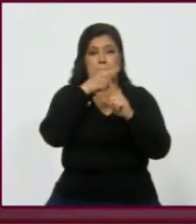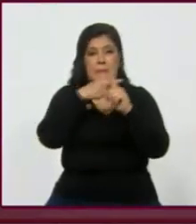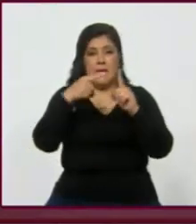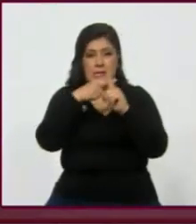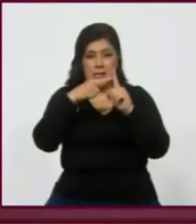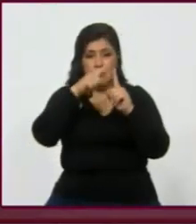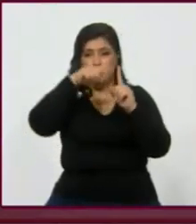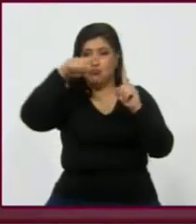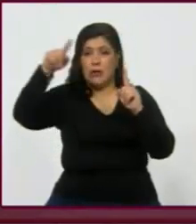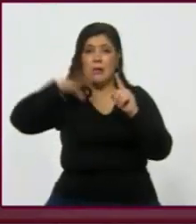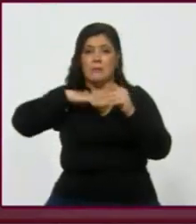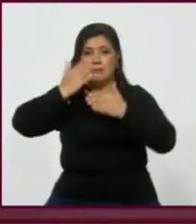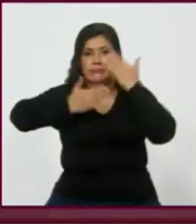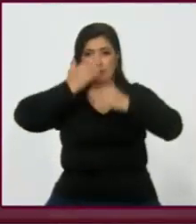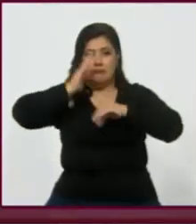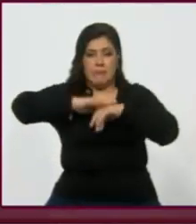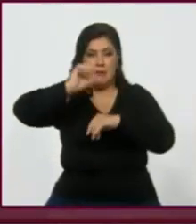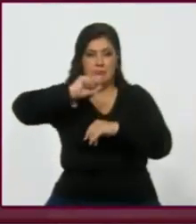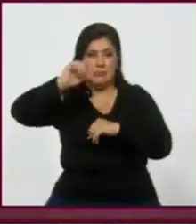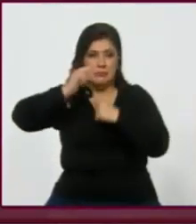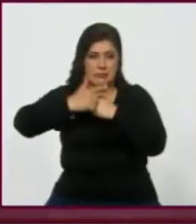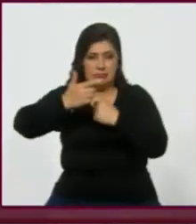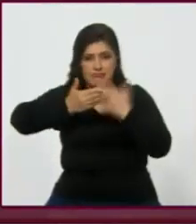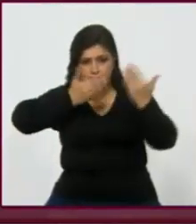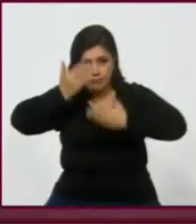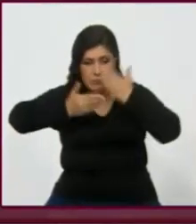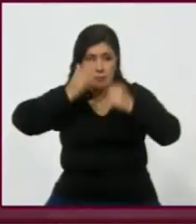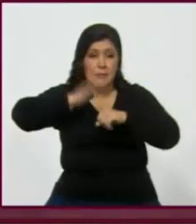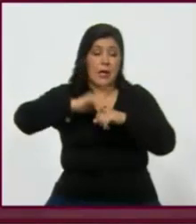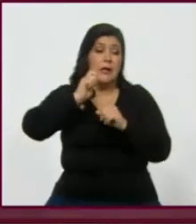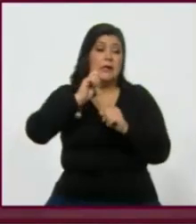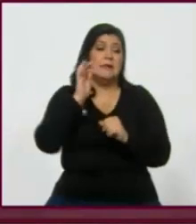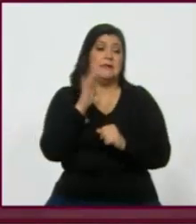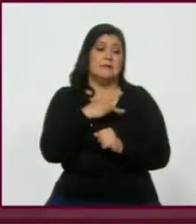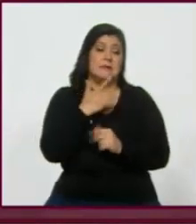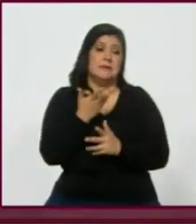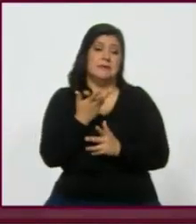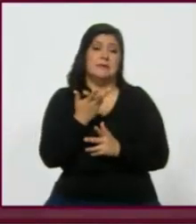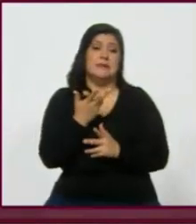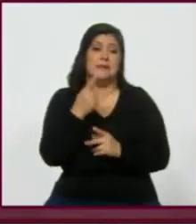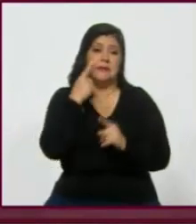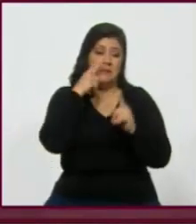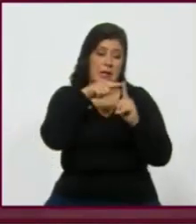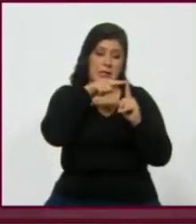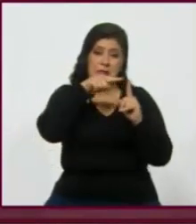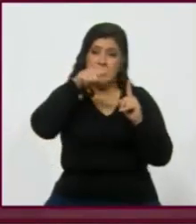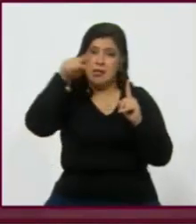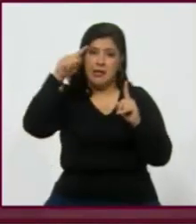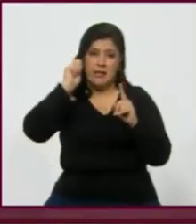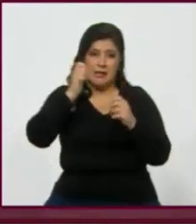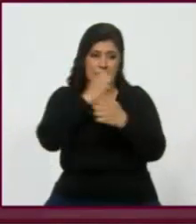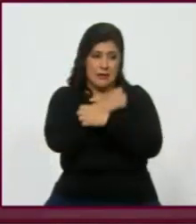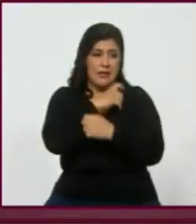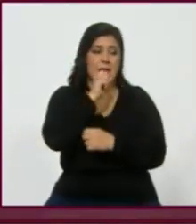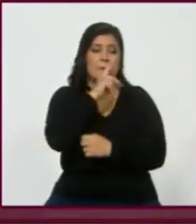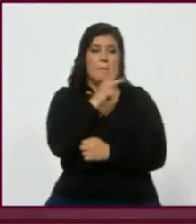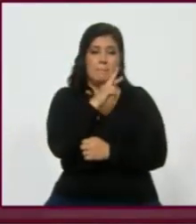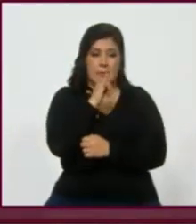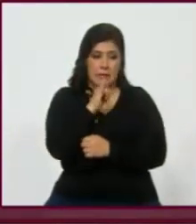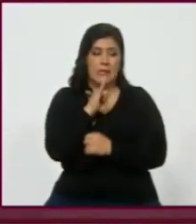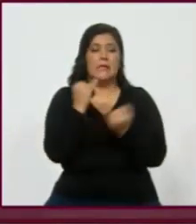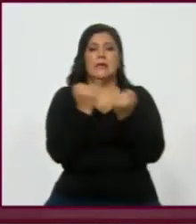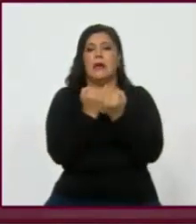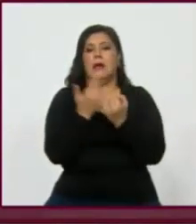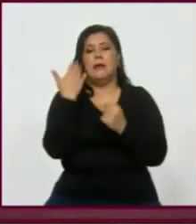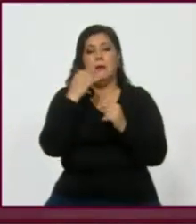gente más escolarizada. Este, digamos, si ves, va de... En educación es muy claro. El perfil del PRI también es el clásico.